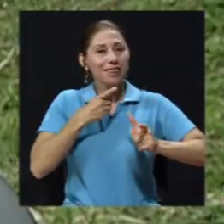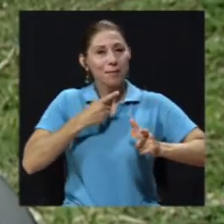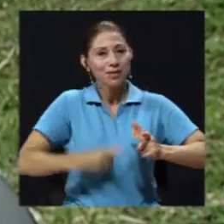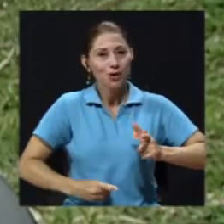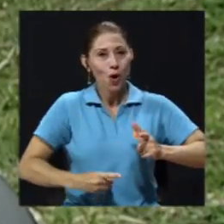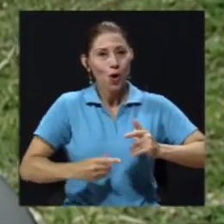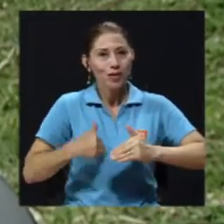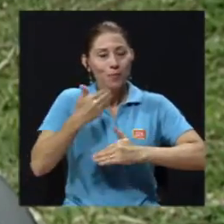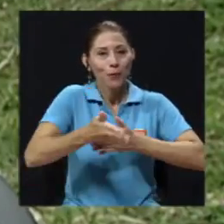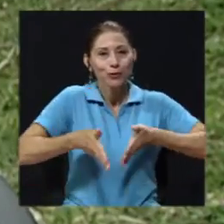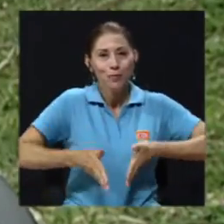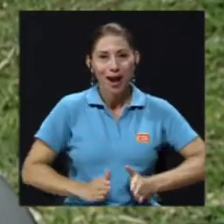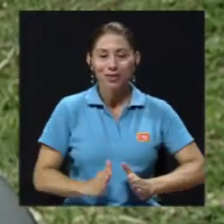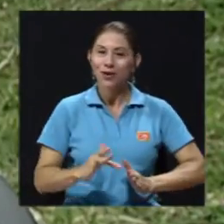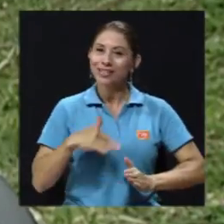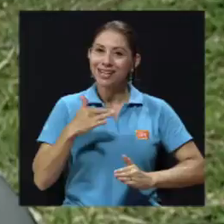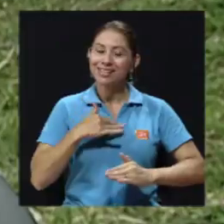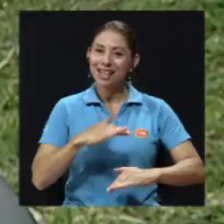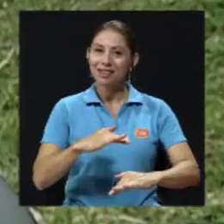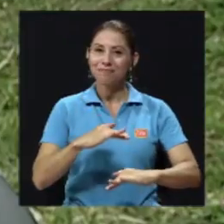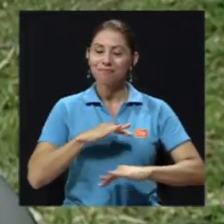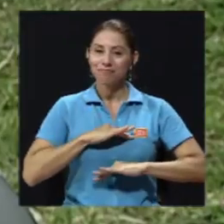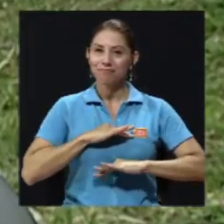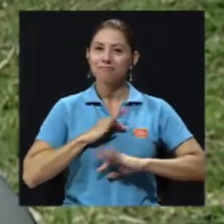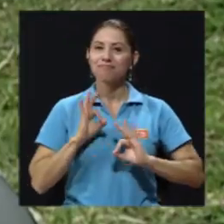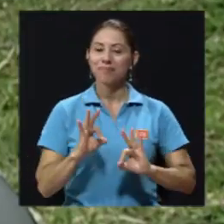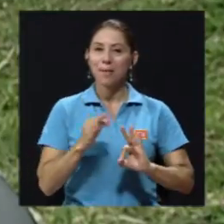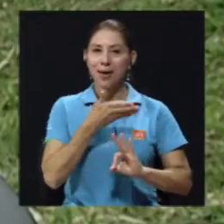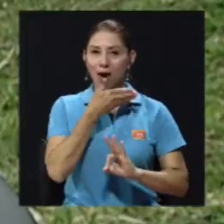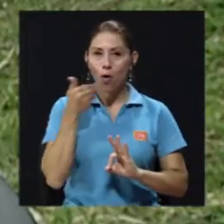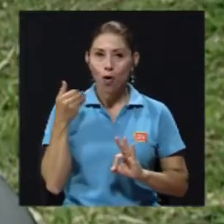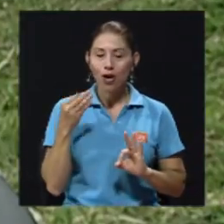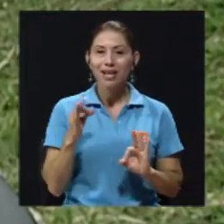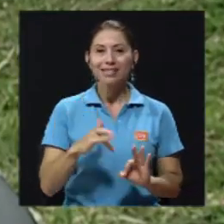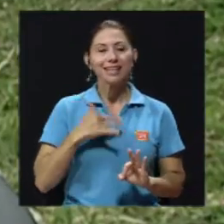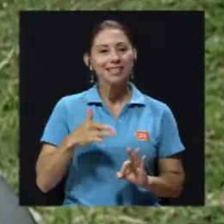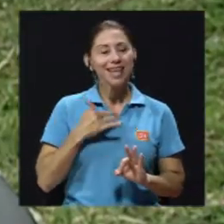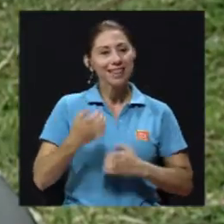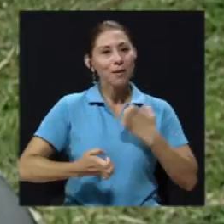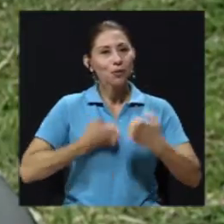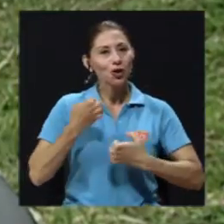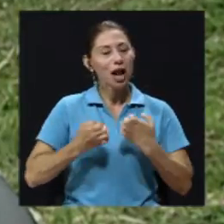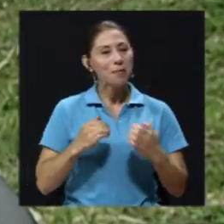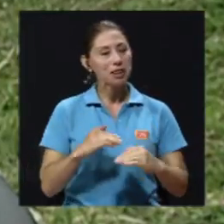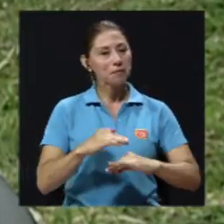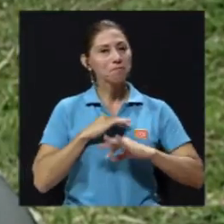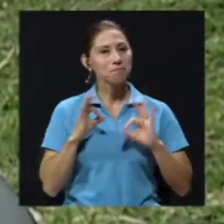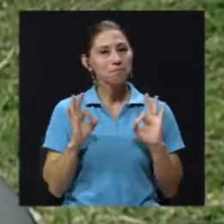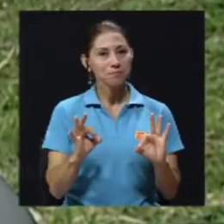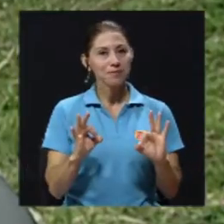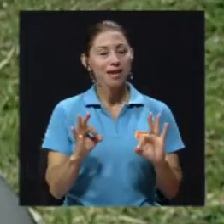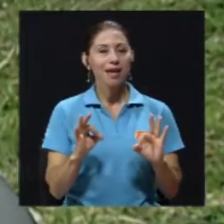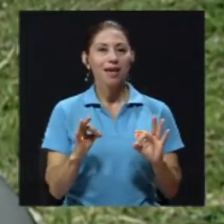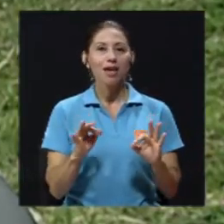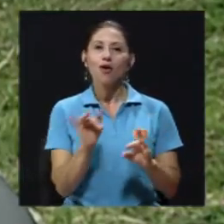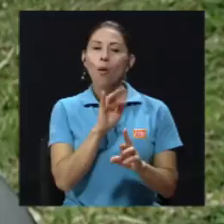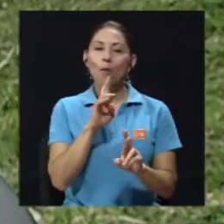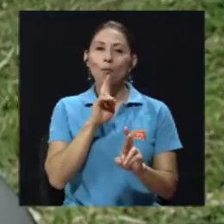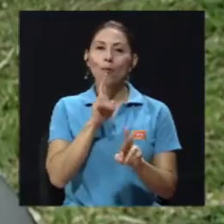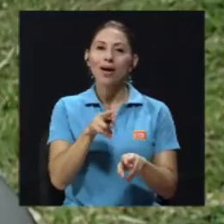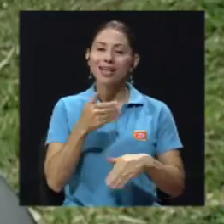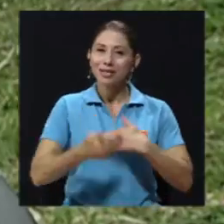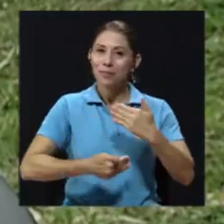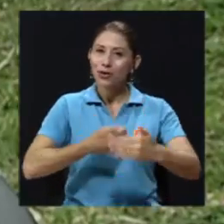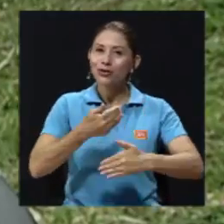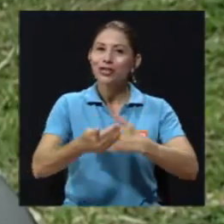postparto y se sienten satisfactoriamente mejor, se sienten emocionalmente mejor y por lo tanto ese